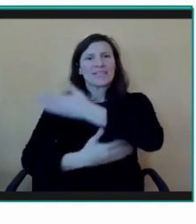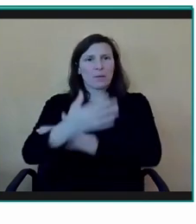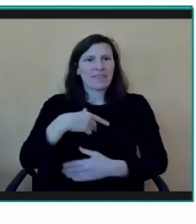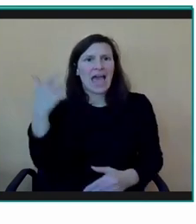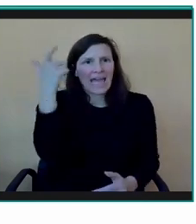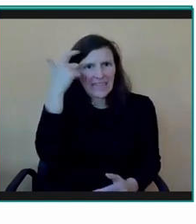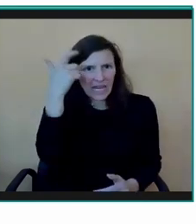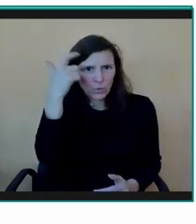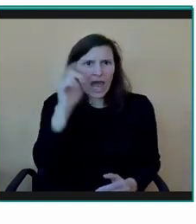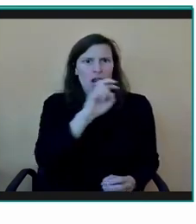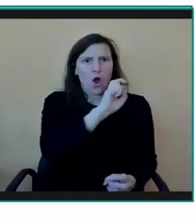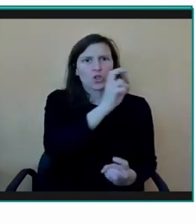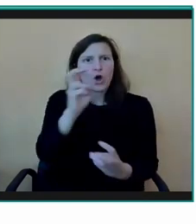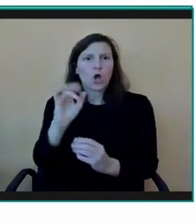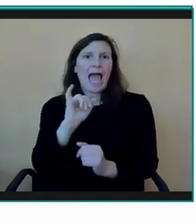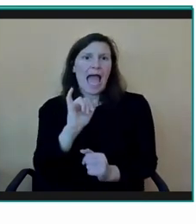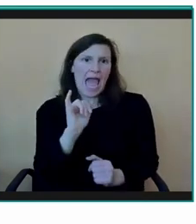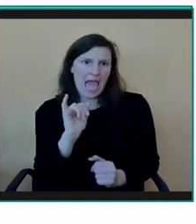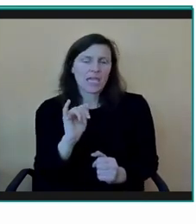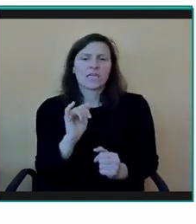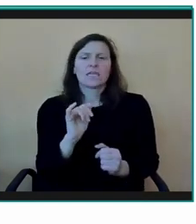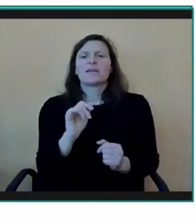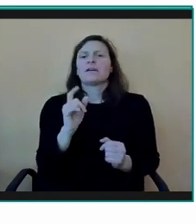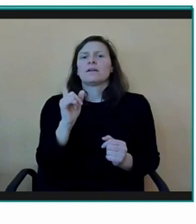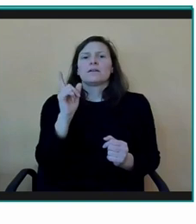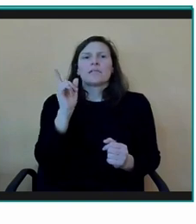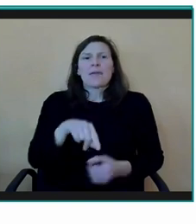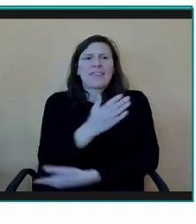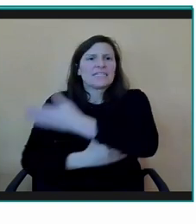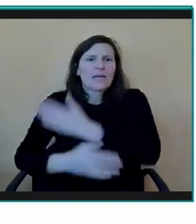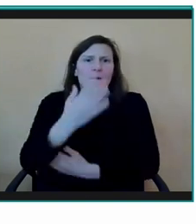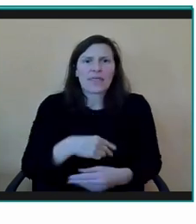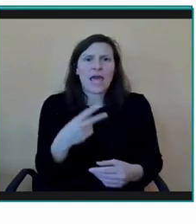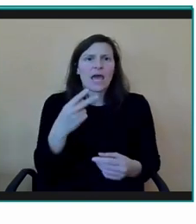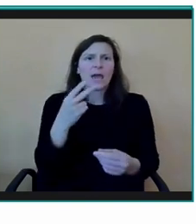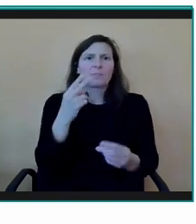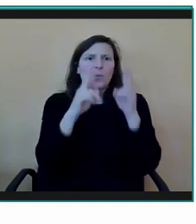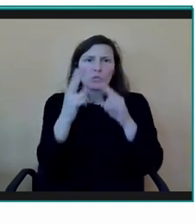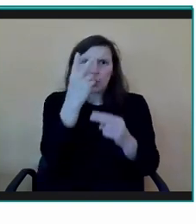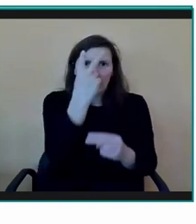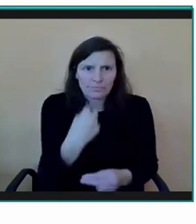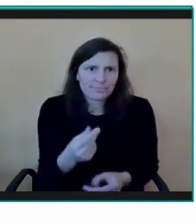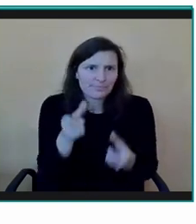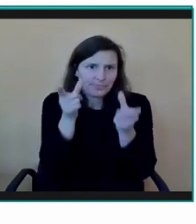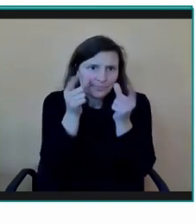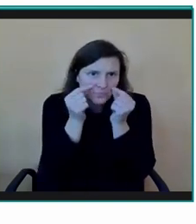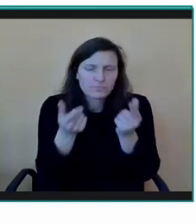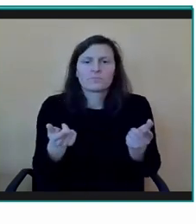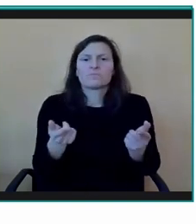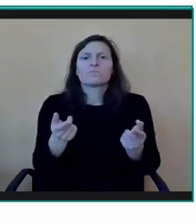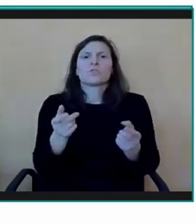donde hay alumnado ciego, también una discapacidad muy retadora en la educación.